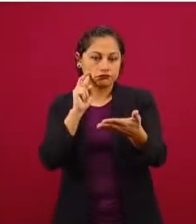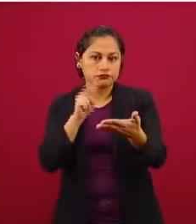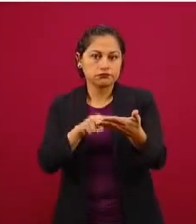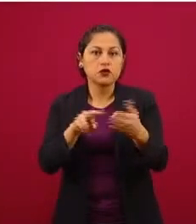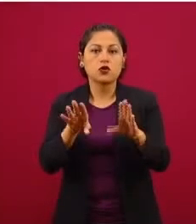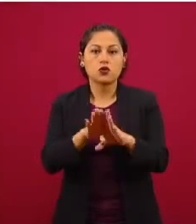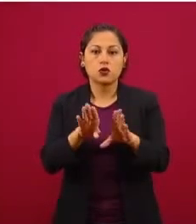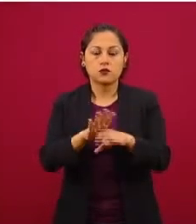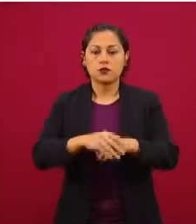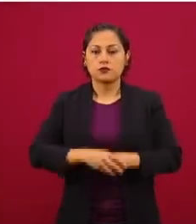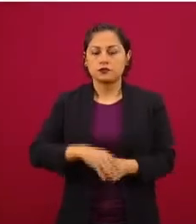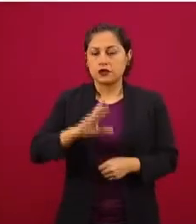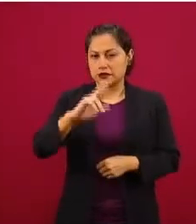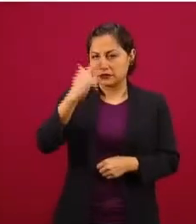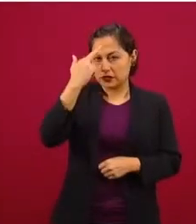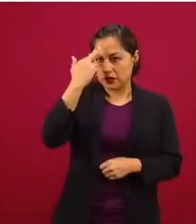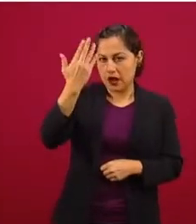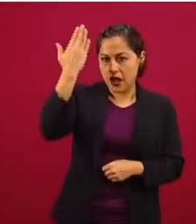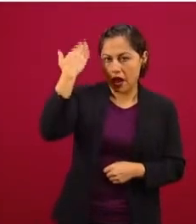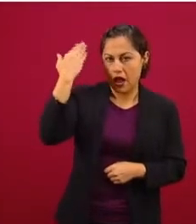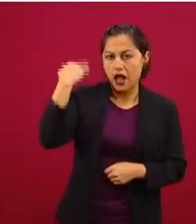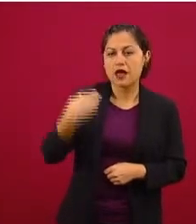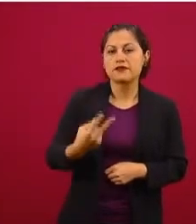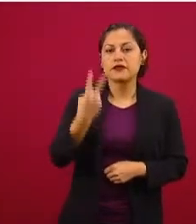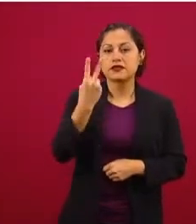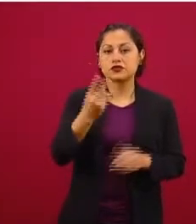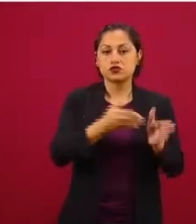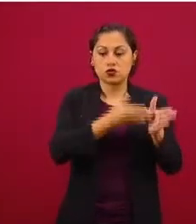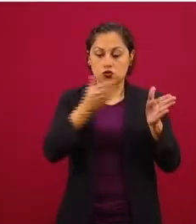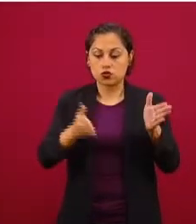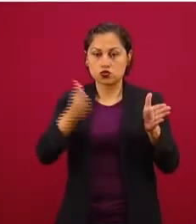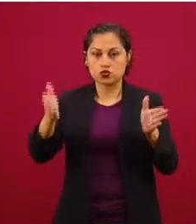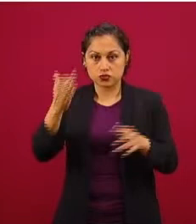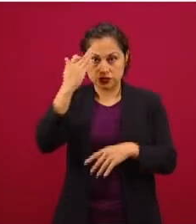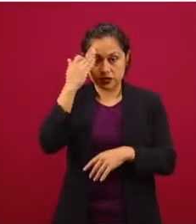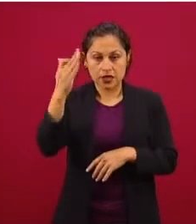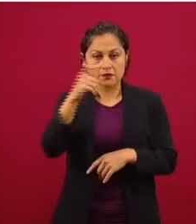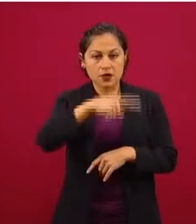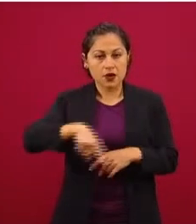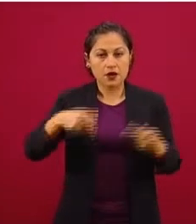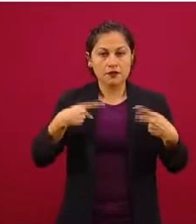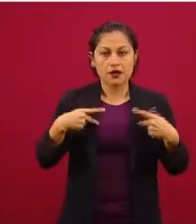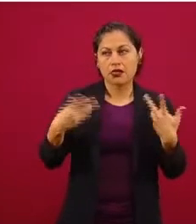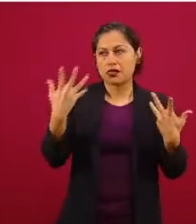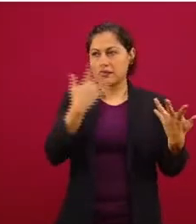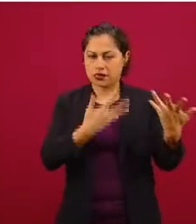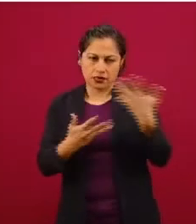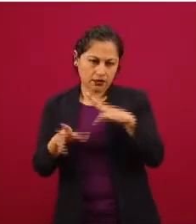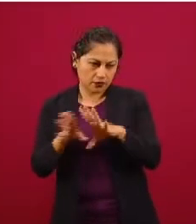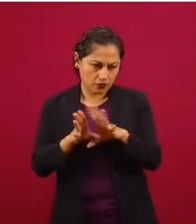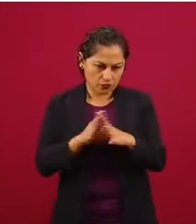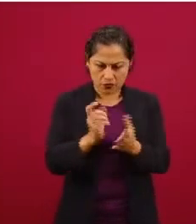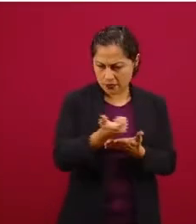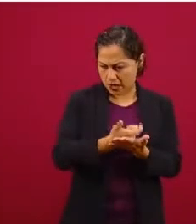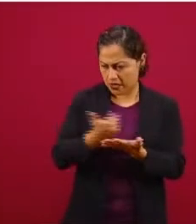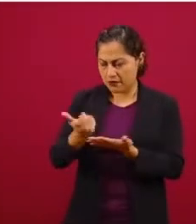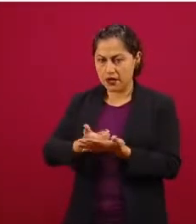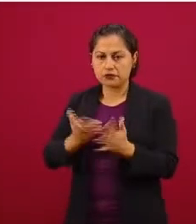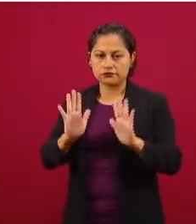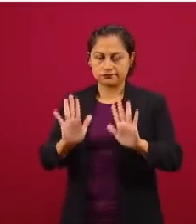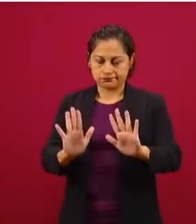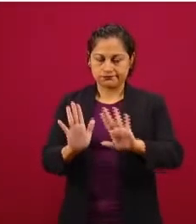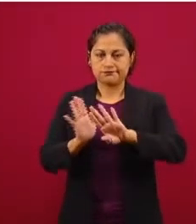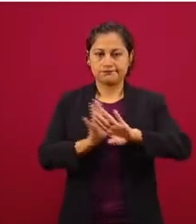como se hizo en dos momentos diferentes, hubo un poco de confusión de dónde está el segundo depósito, pero ahora